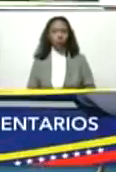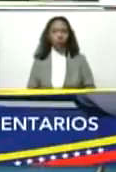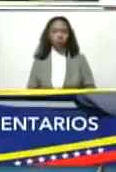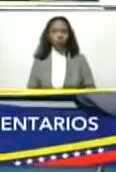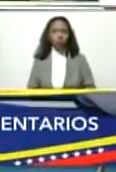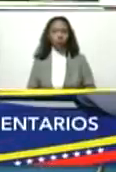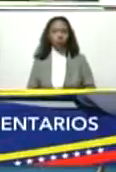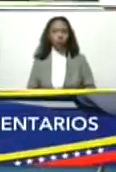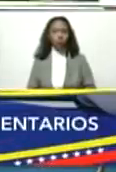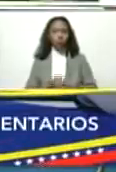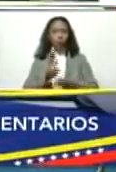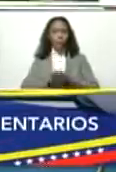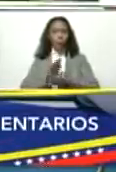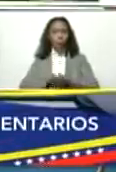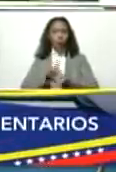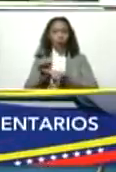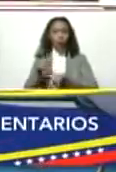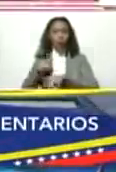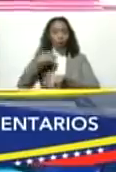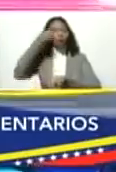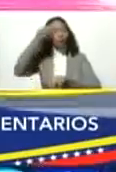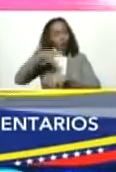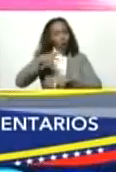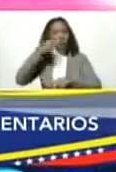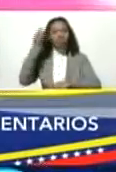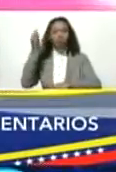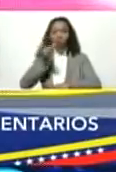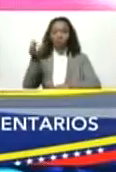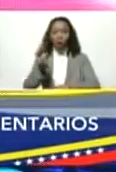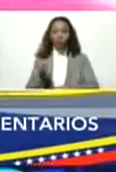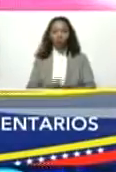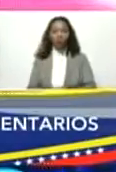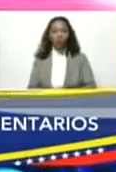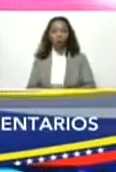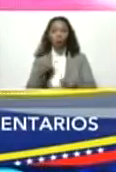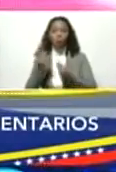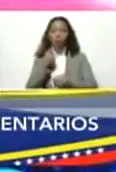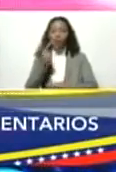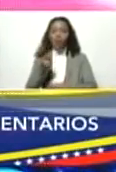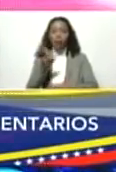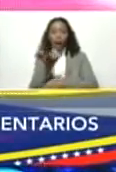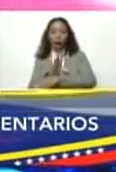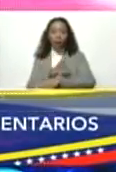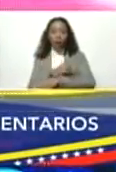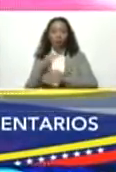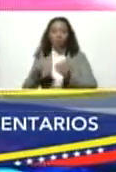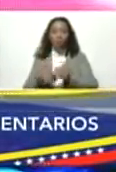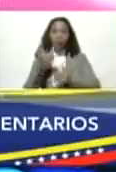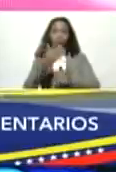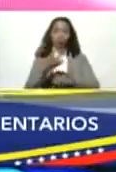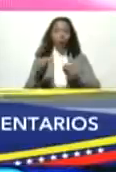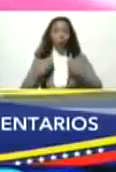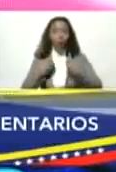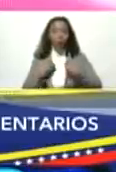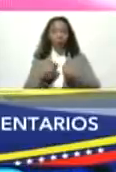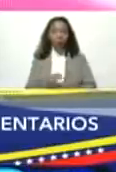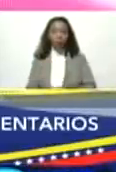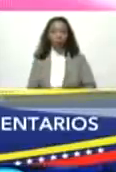por eso es que yo creo de verdad como dice la canción después de lo que hemos vivido